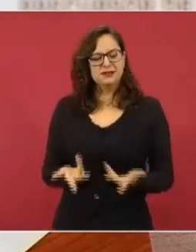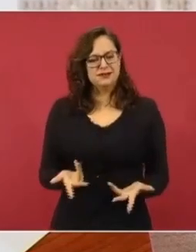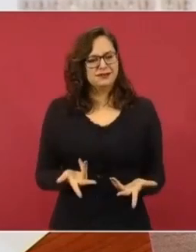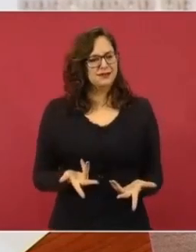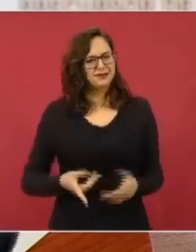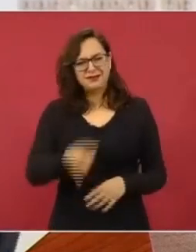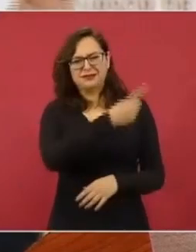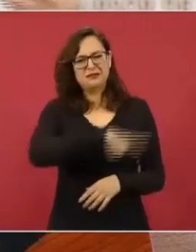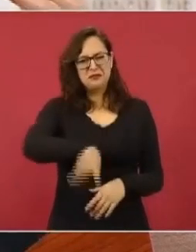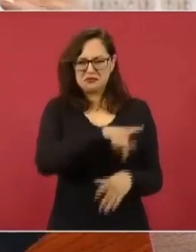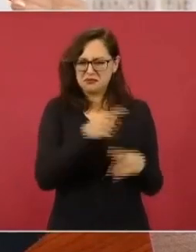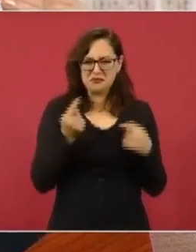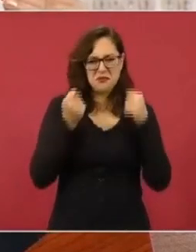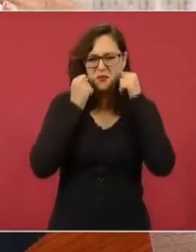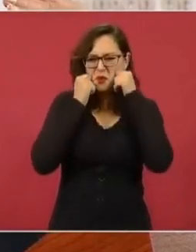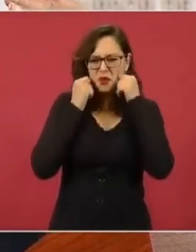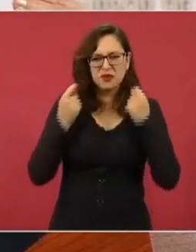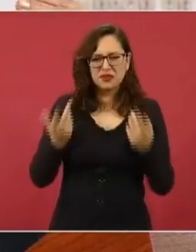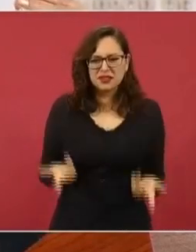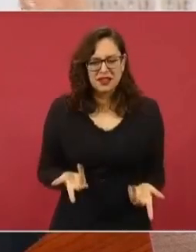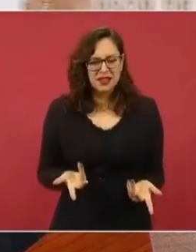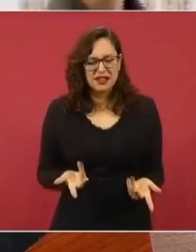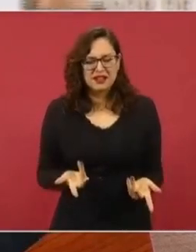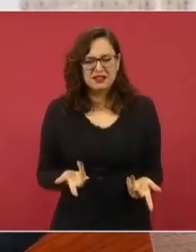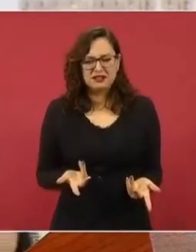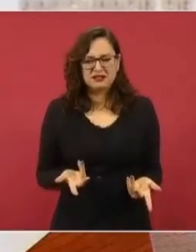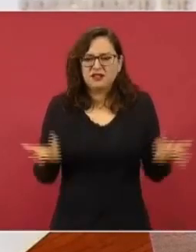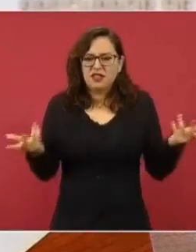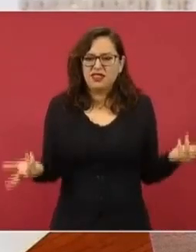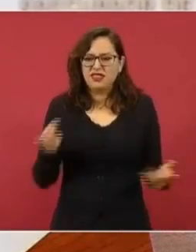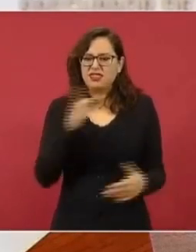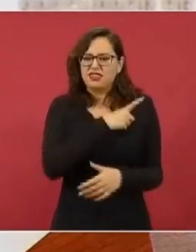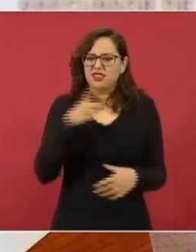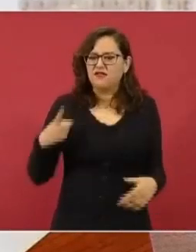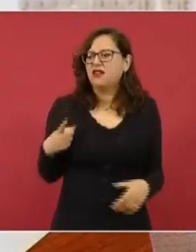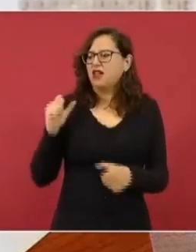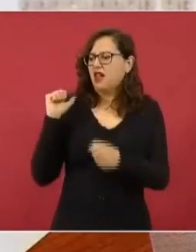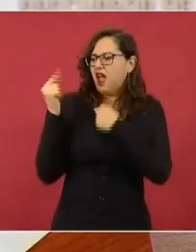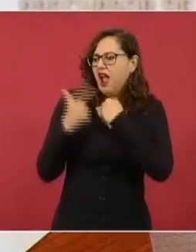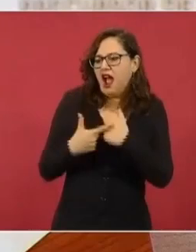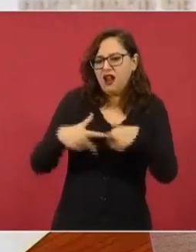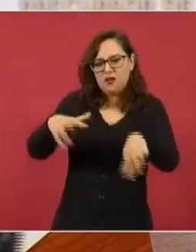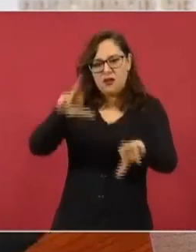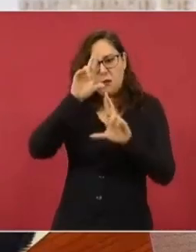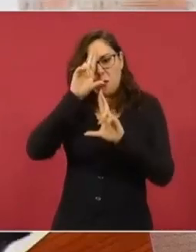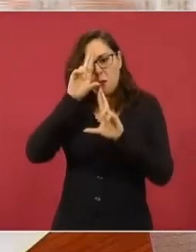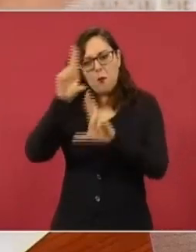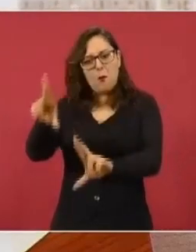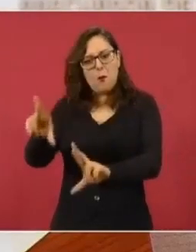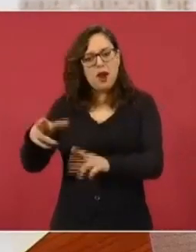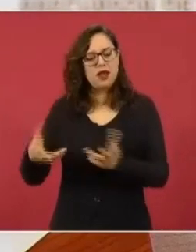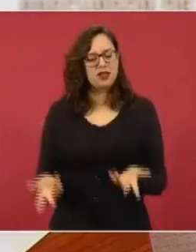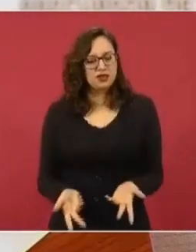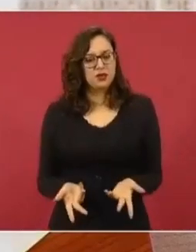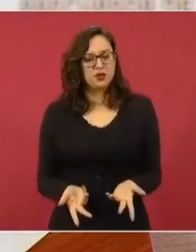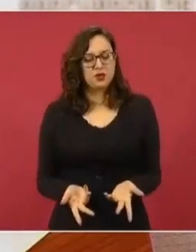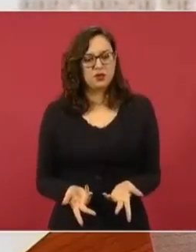¿qué no debe de haber cierto respeto? ¿Qué acaso,